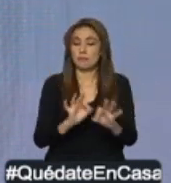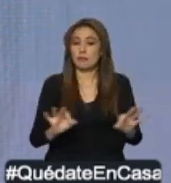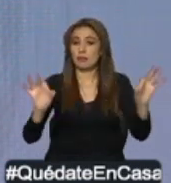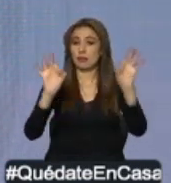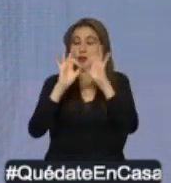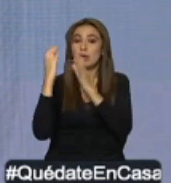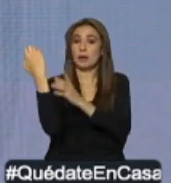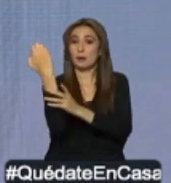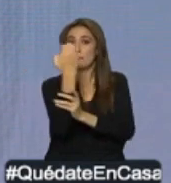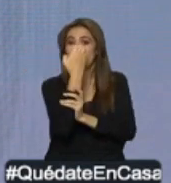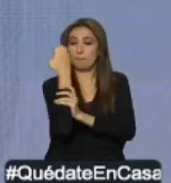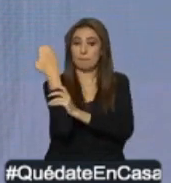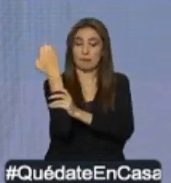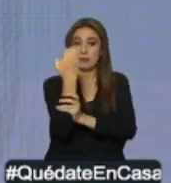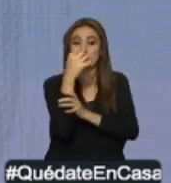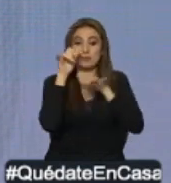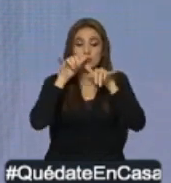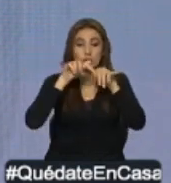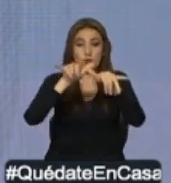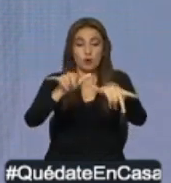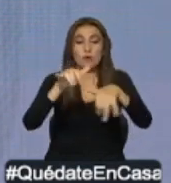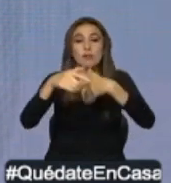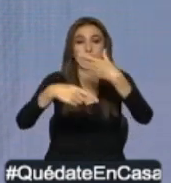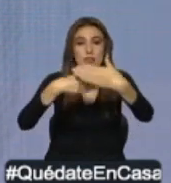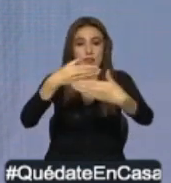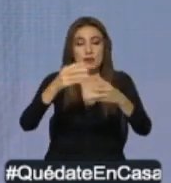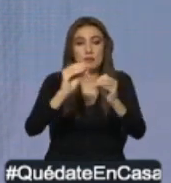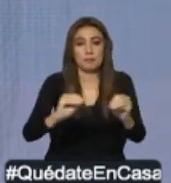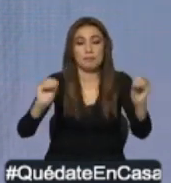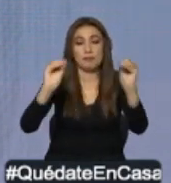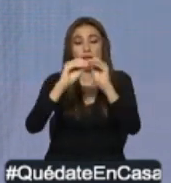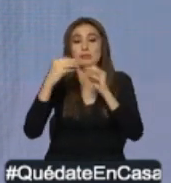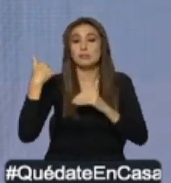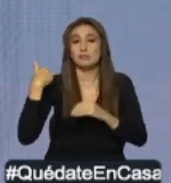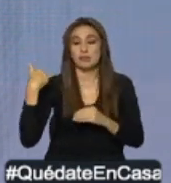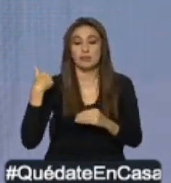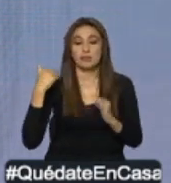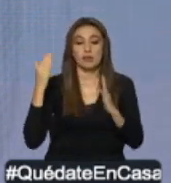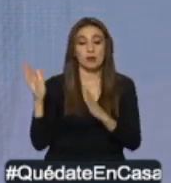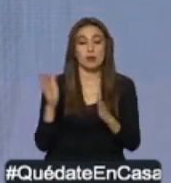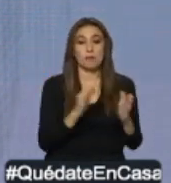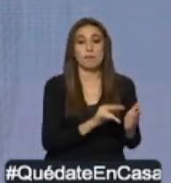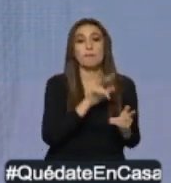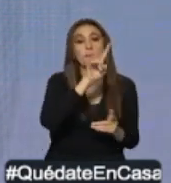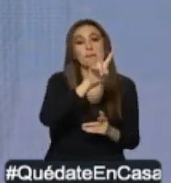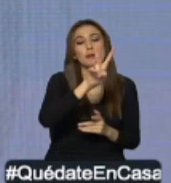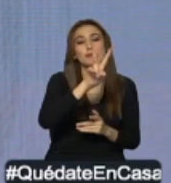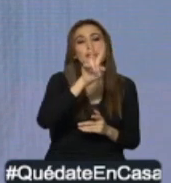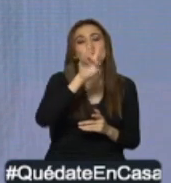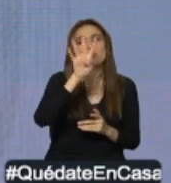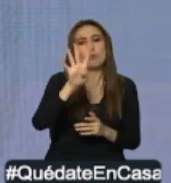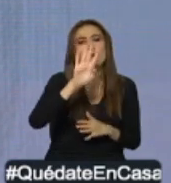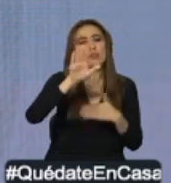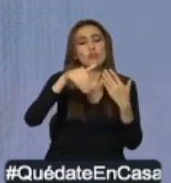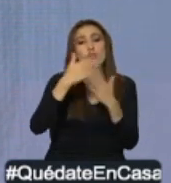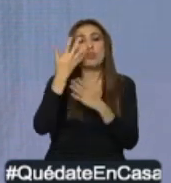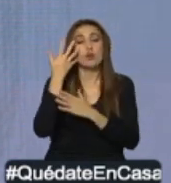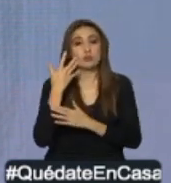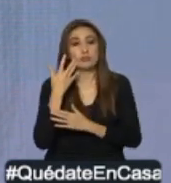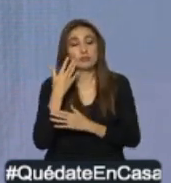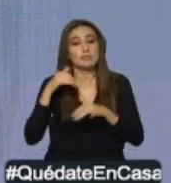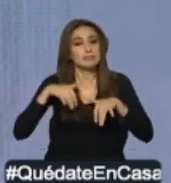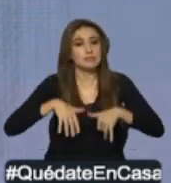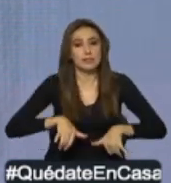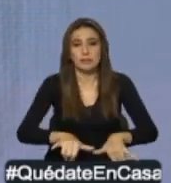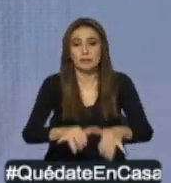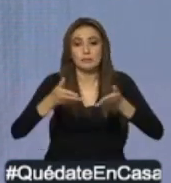no COVID o COVID también tiene una atención de 24-7. Tenemos un promedio de cuatro nacimientos por día.